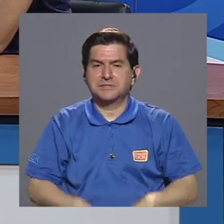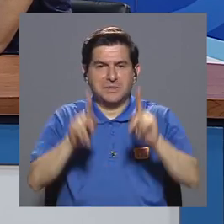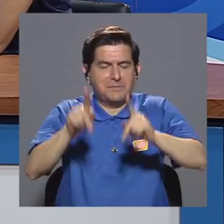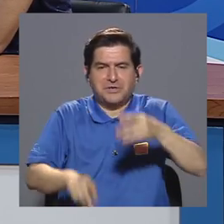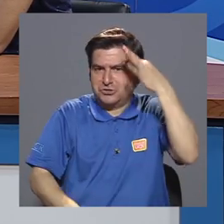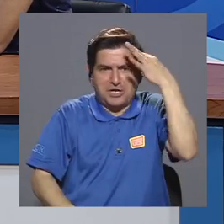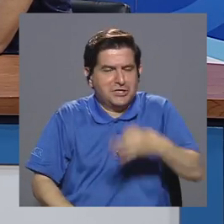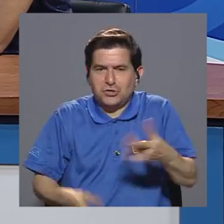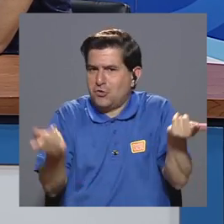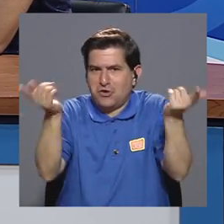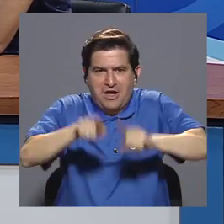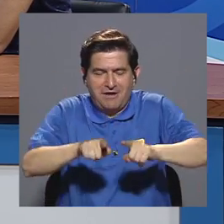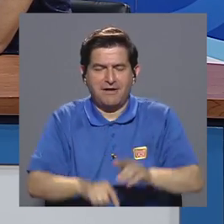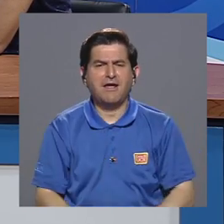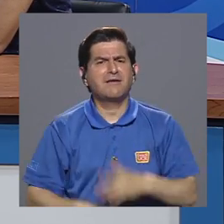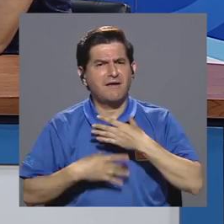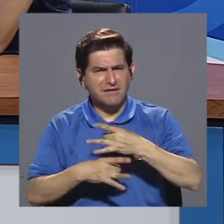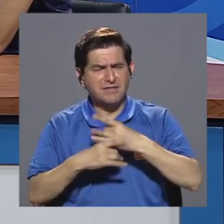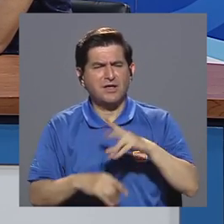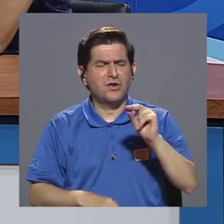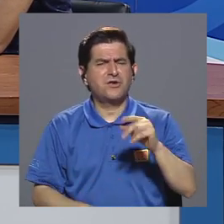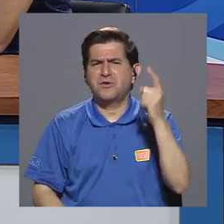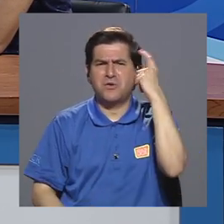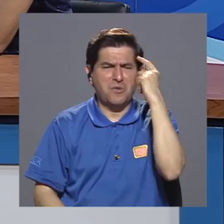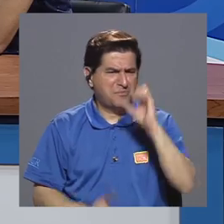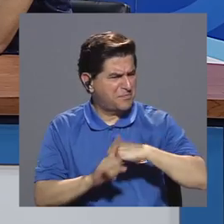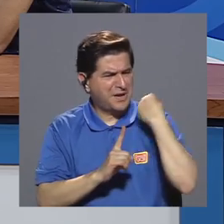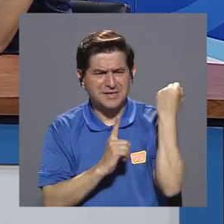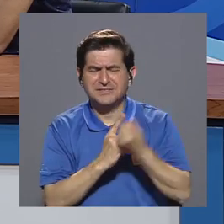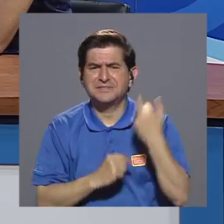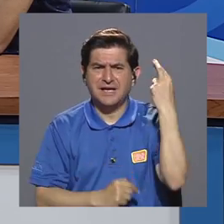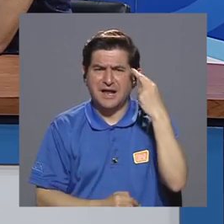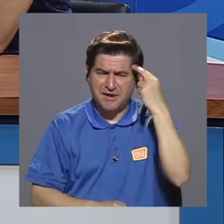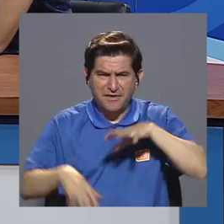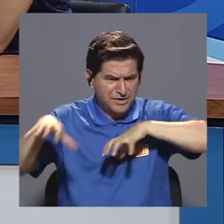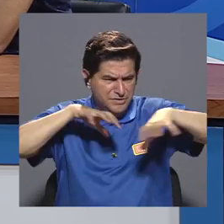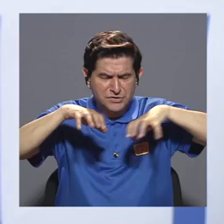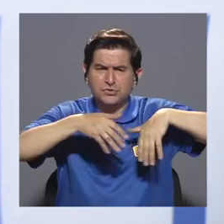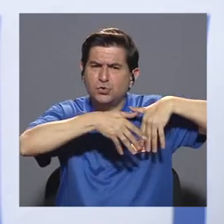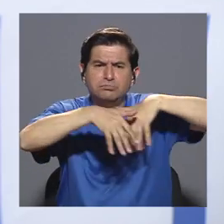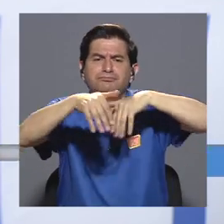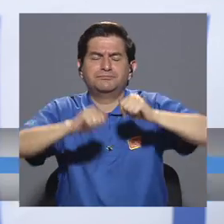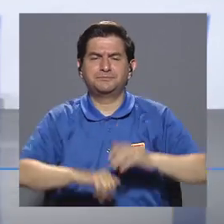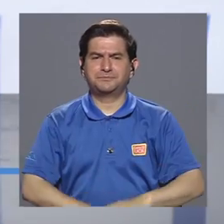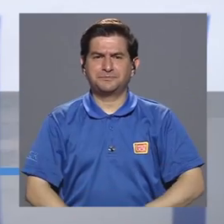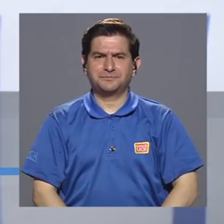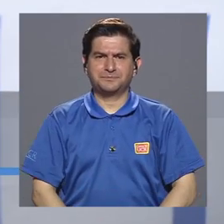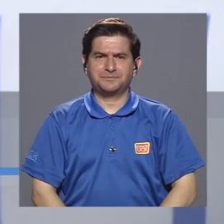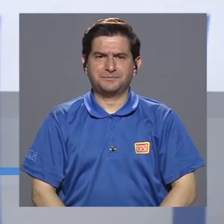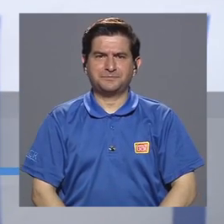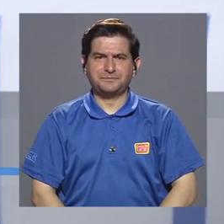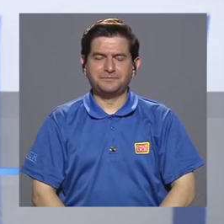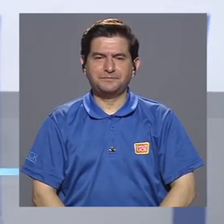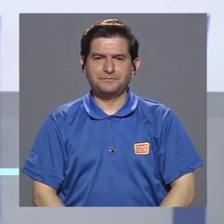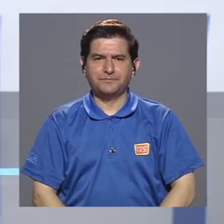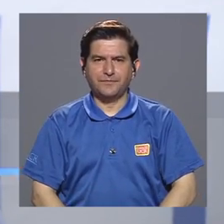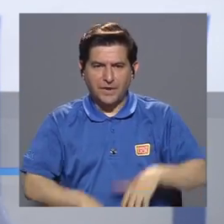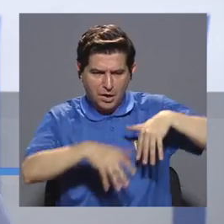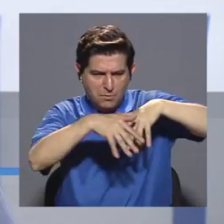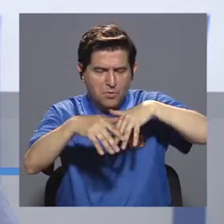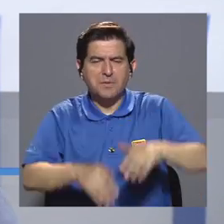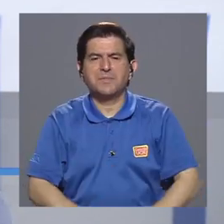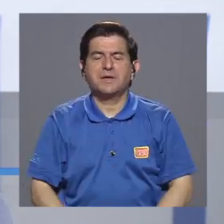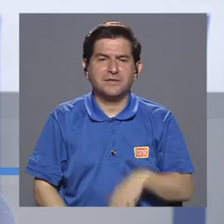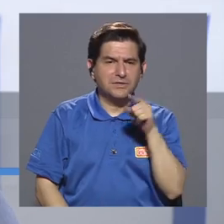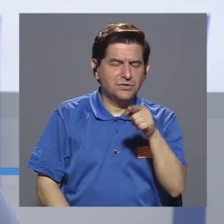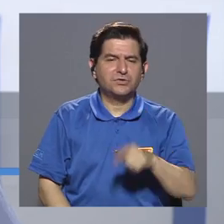autoras pensaban y que es interesante porque no era algo pensado a raíz de este movimiento. Entonces, movimientos